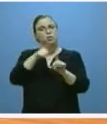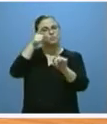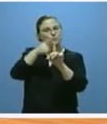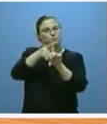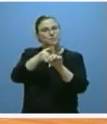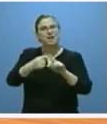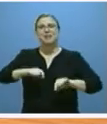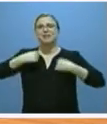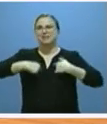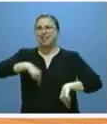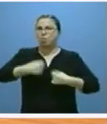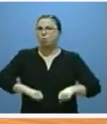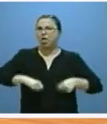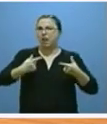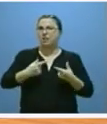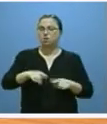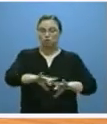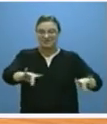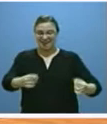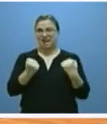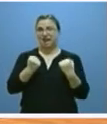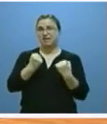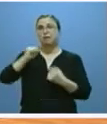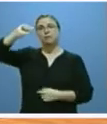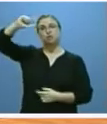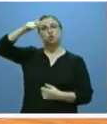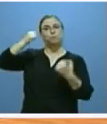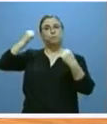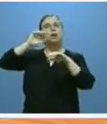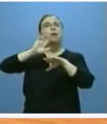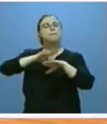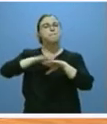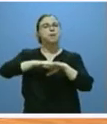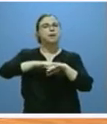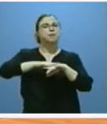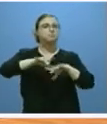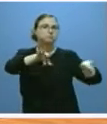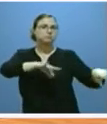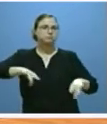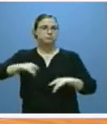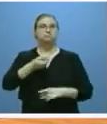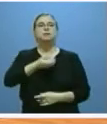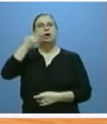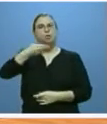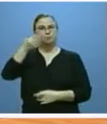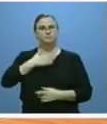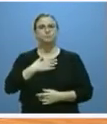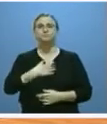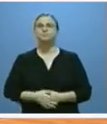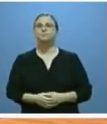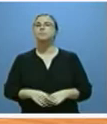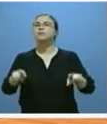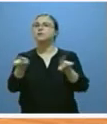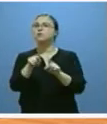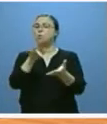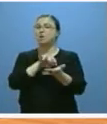biomasa, la energía geotérmica y la energía solar para usos térmicos. El sector servicios creció